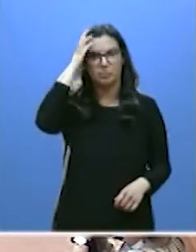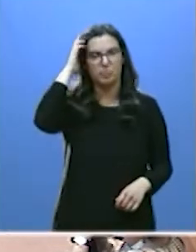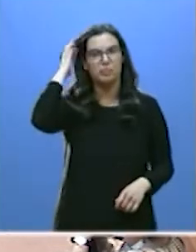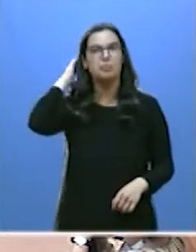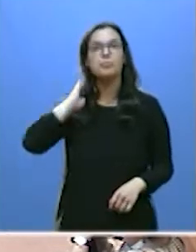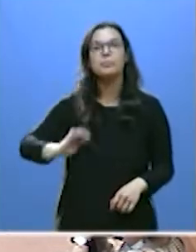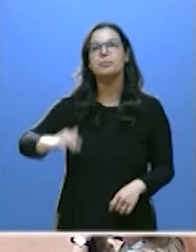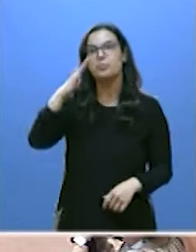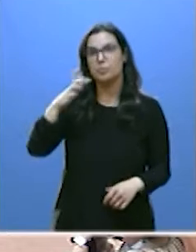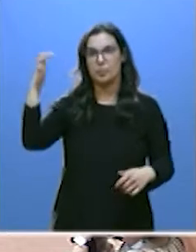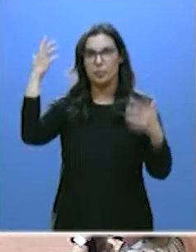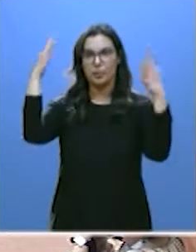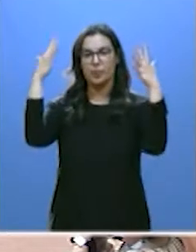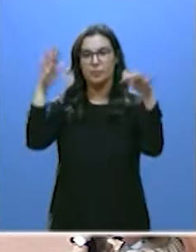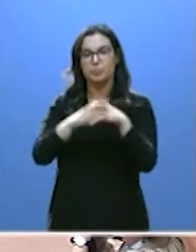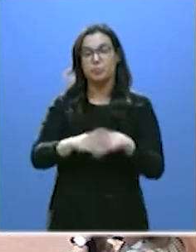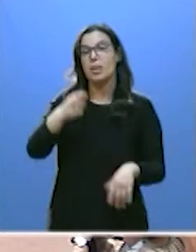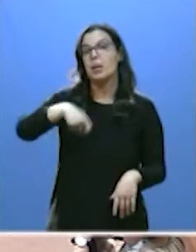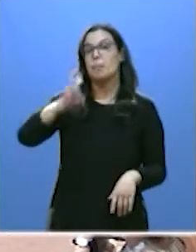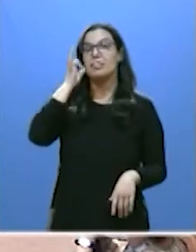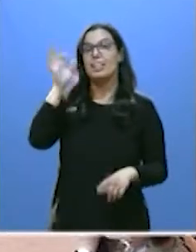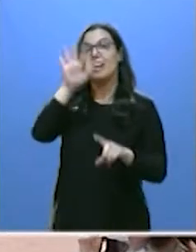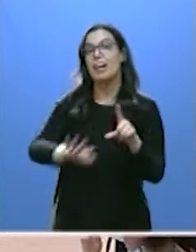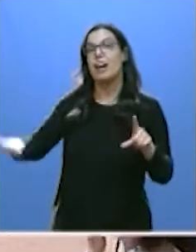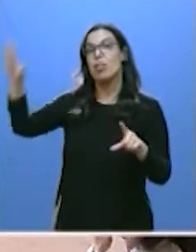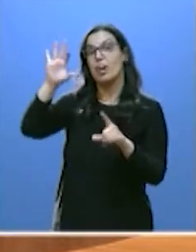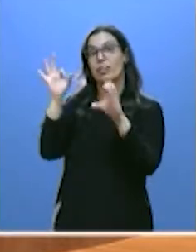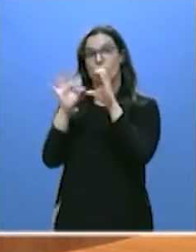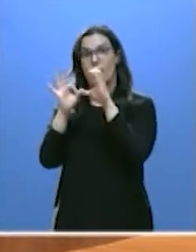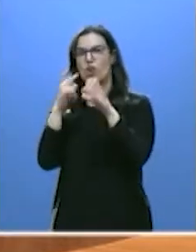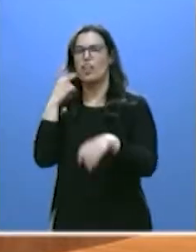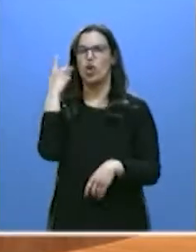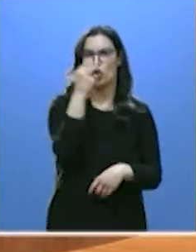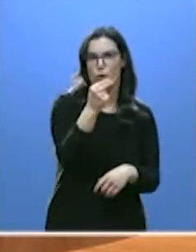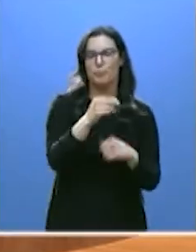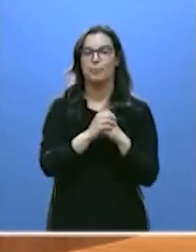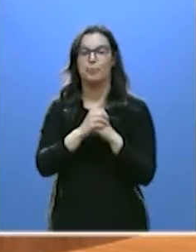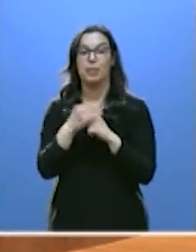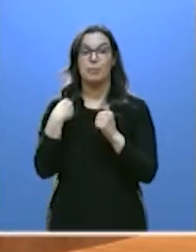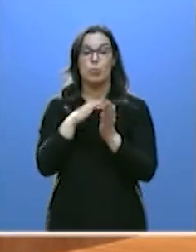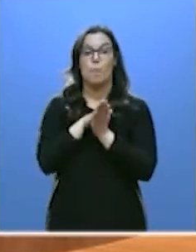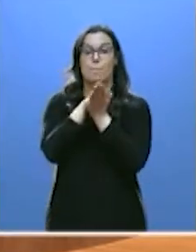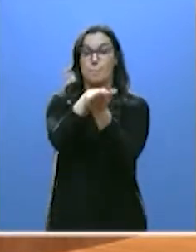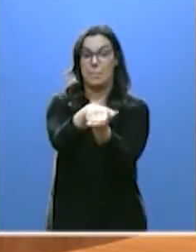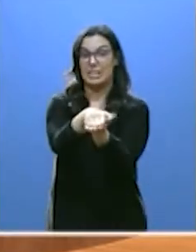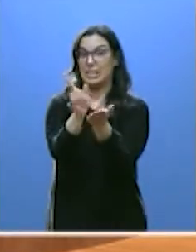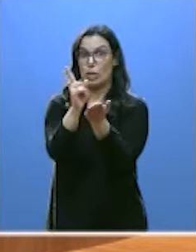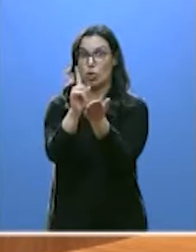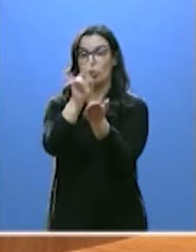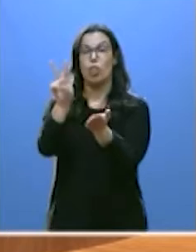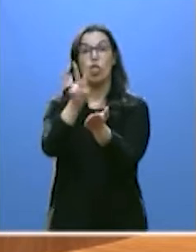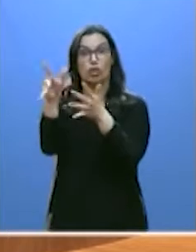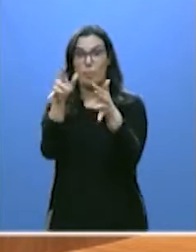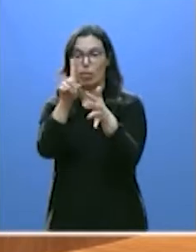La presidenta nacional de Ciudadanos le ha dicho que no. Se lo dijo antes de que presentara la moción el 2 de